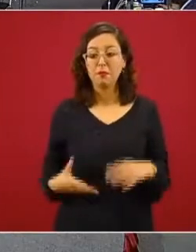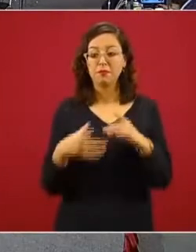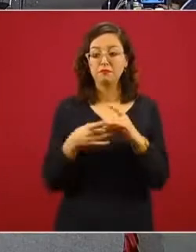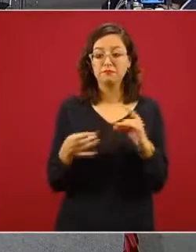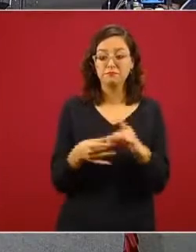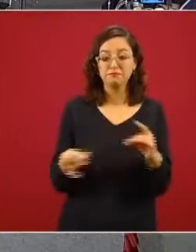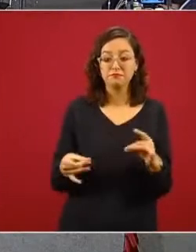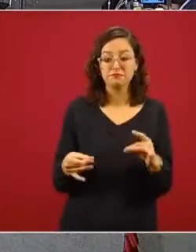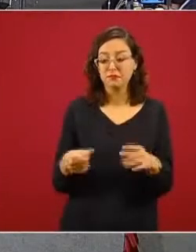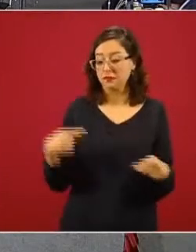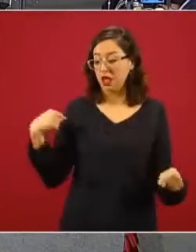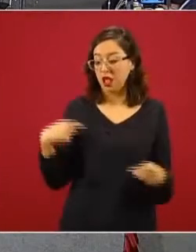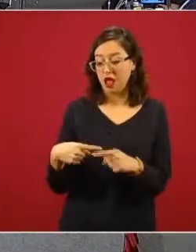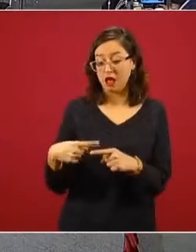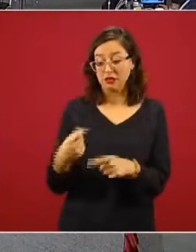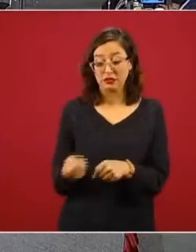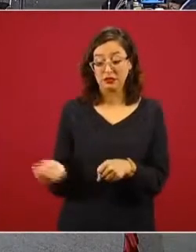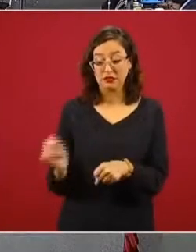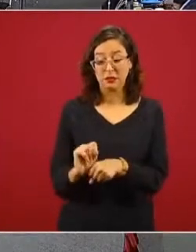justo hasta esta semana